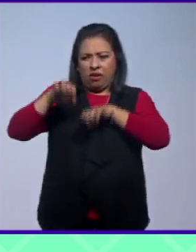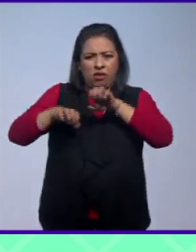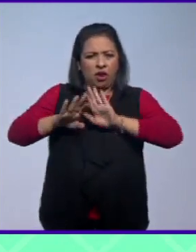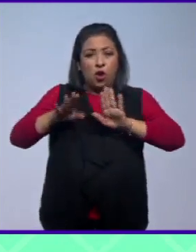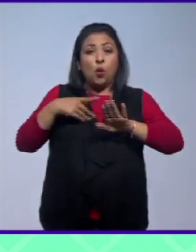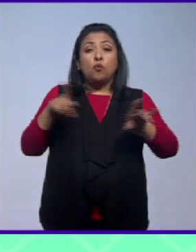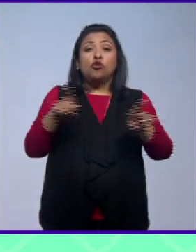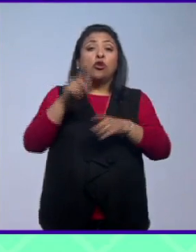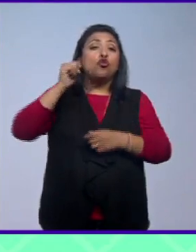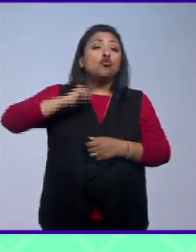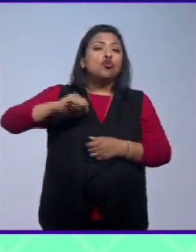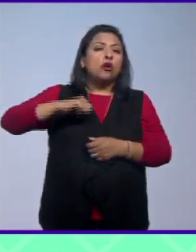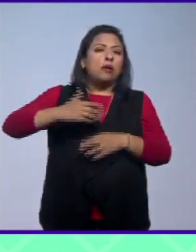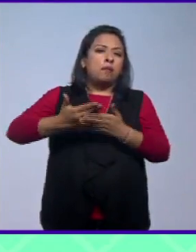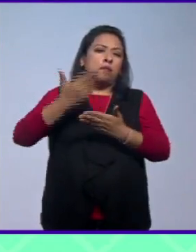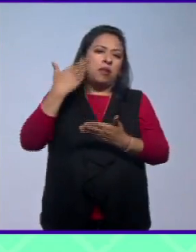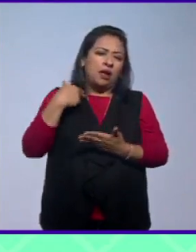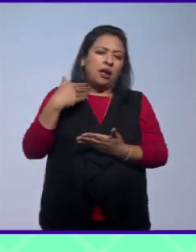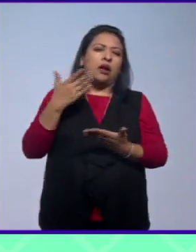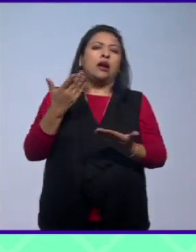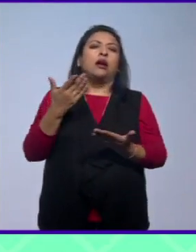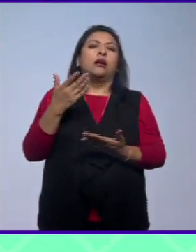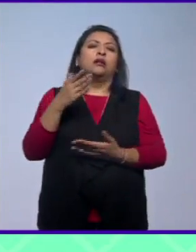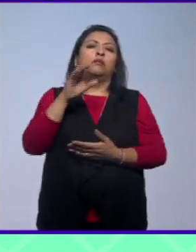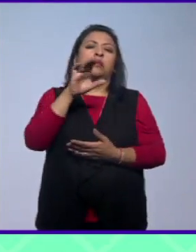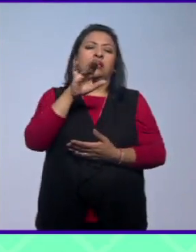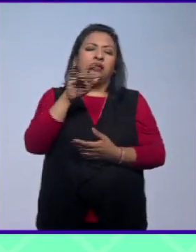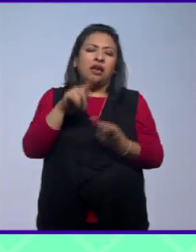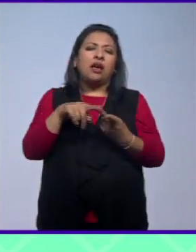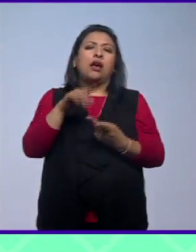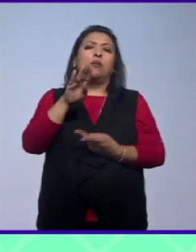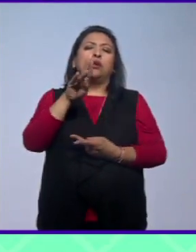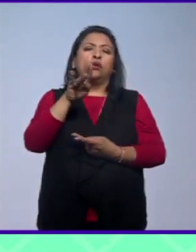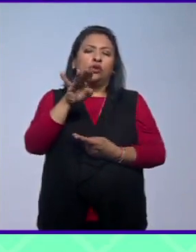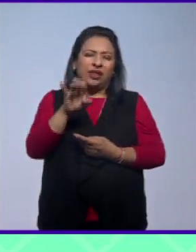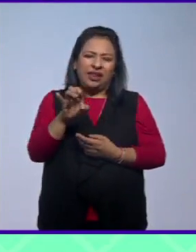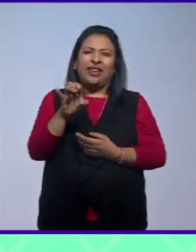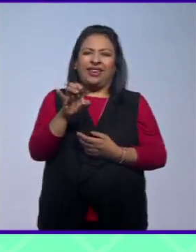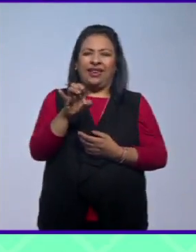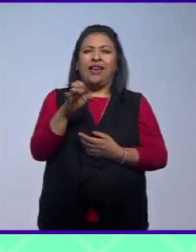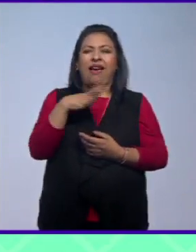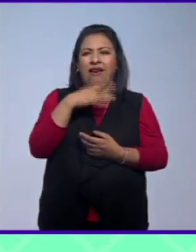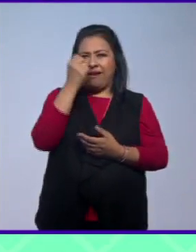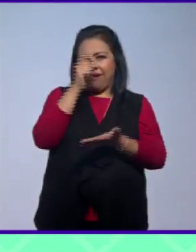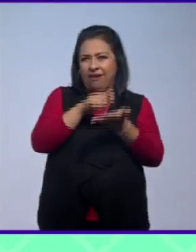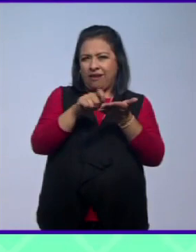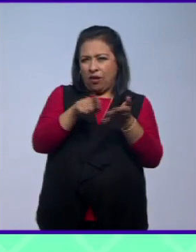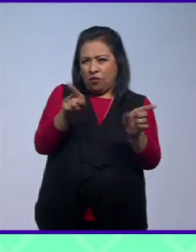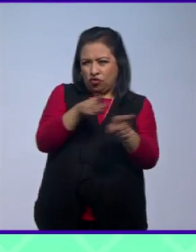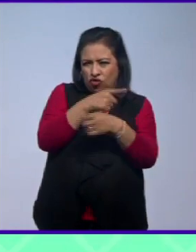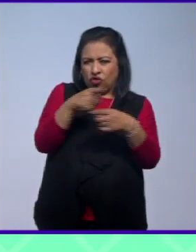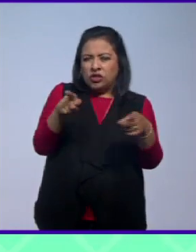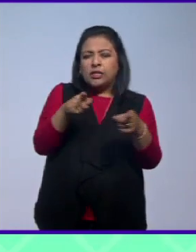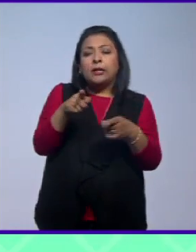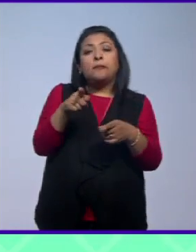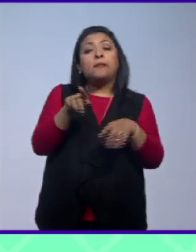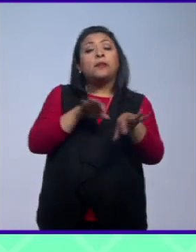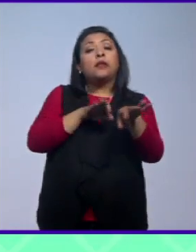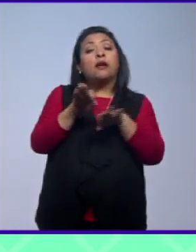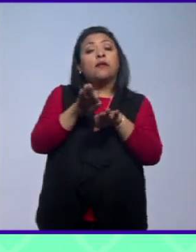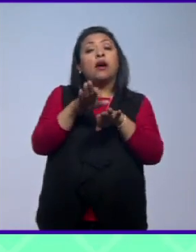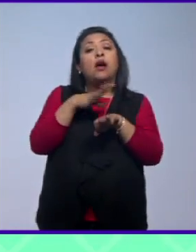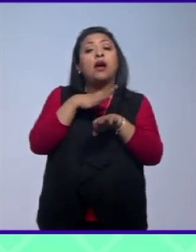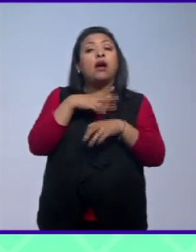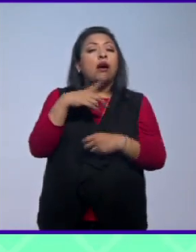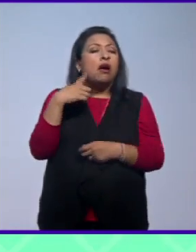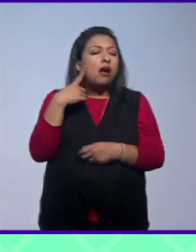música más del pasado Debussy Messiaen es un compositor que trabaja a partir de